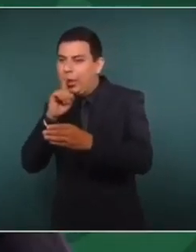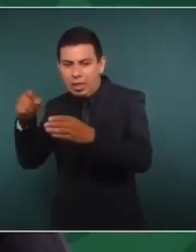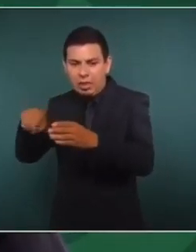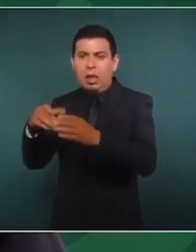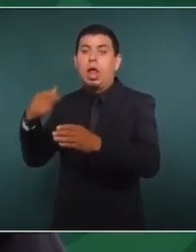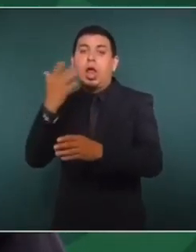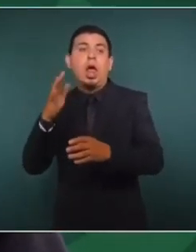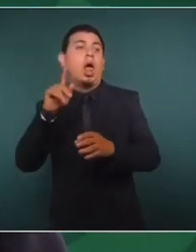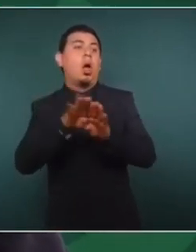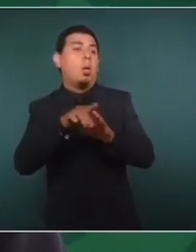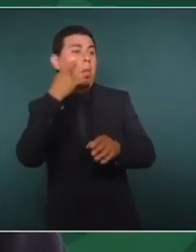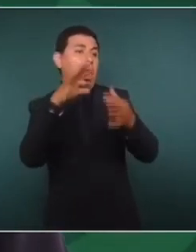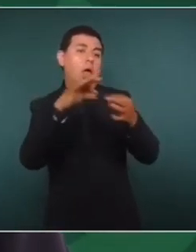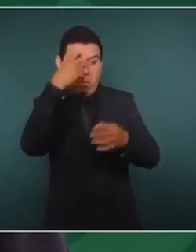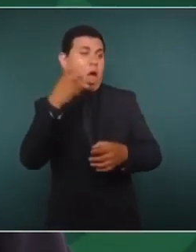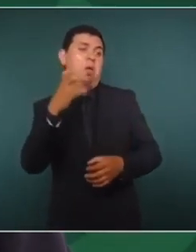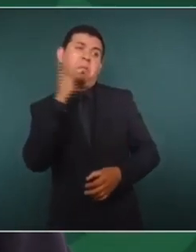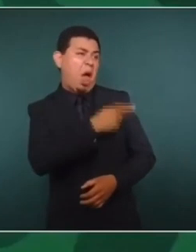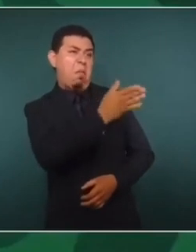es moralizar a México.